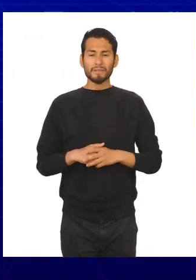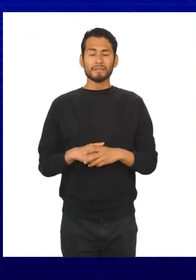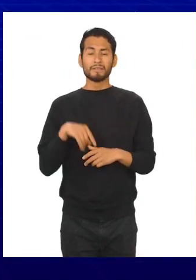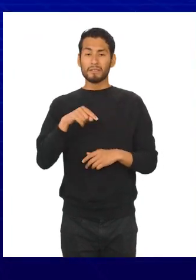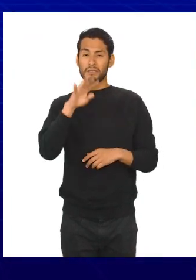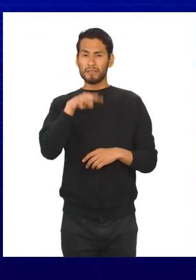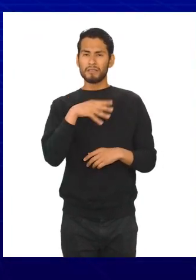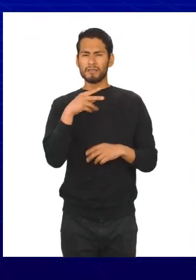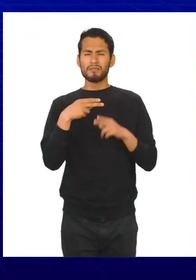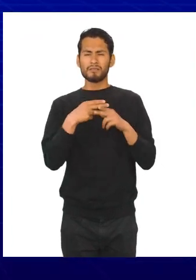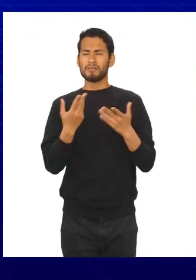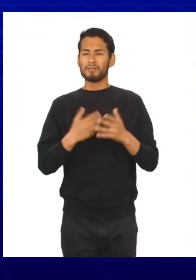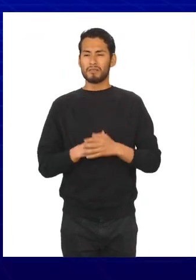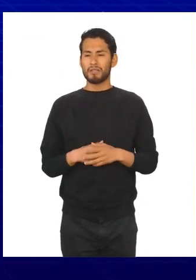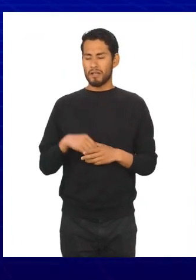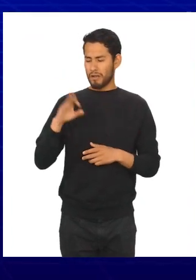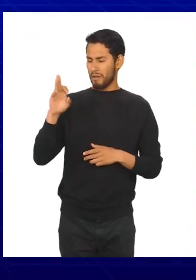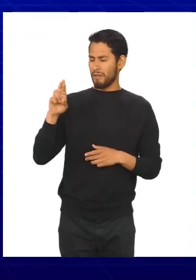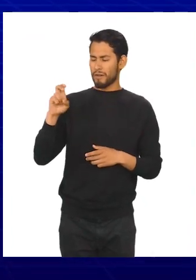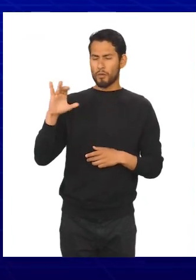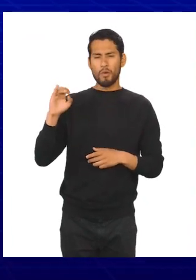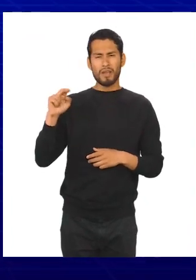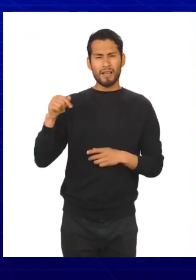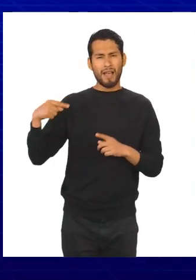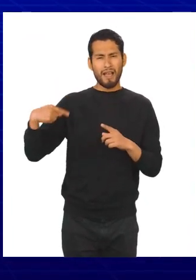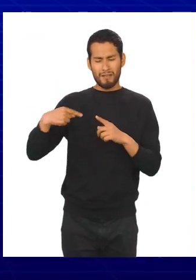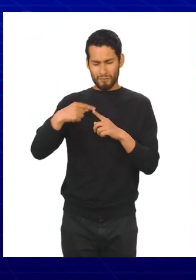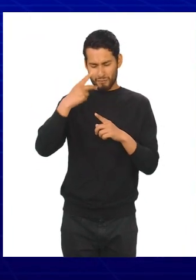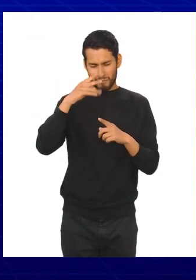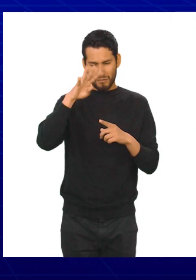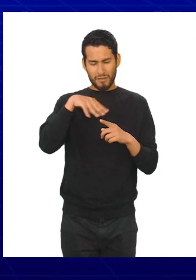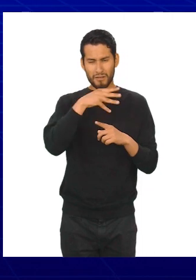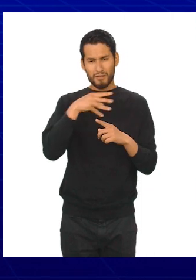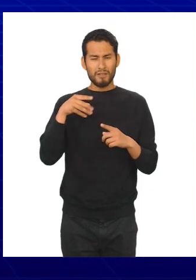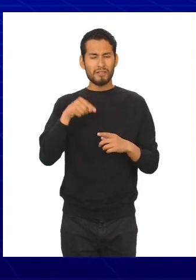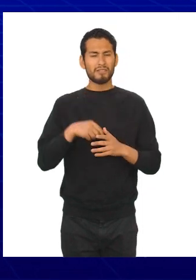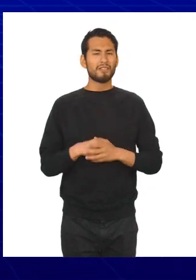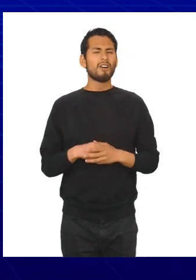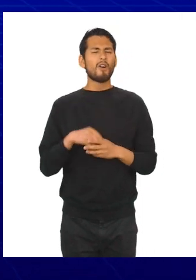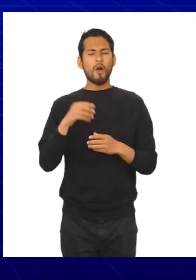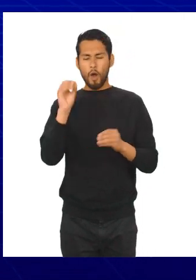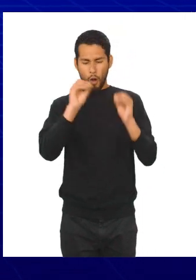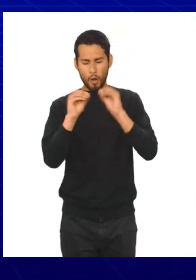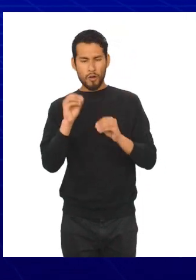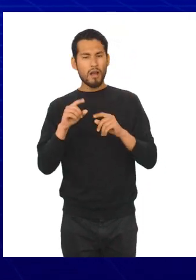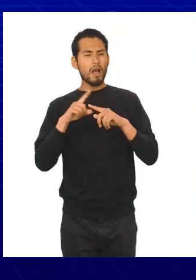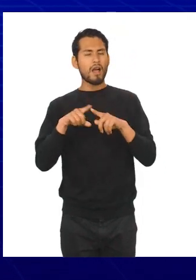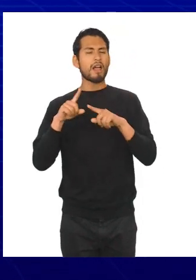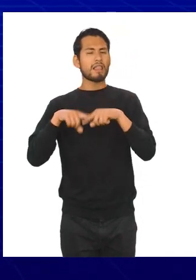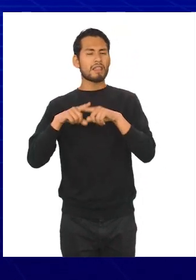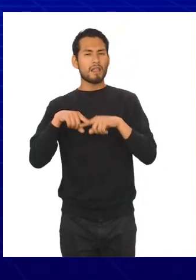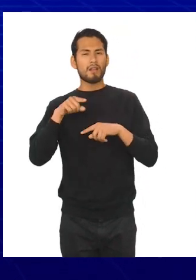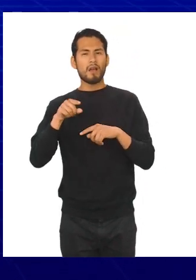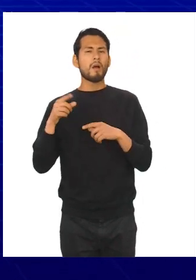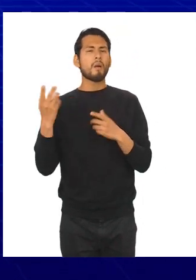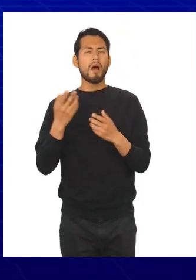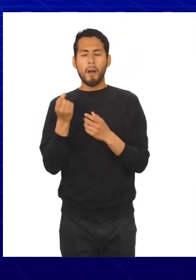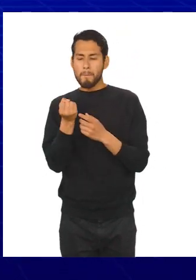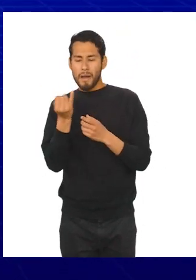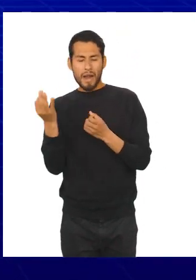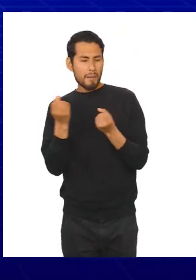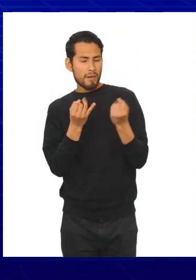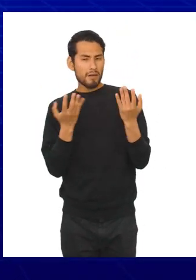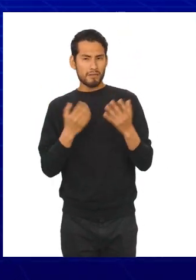A estas tablas se les llama tablas de frecuencias, y su construcción va a depender del tipo de variable que estemos utilizando.